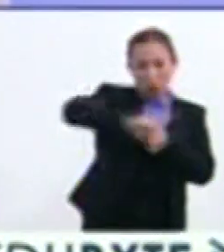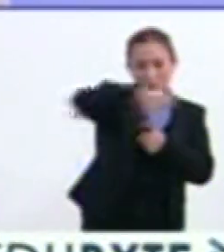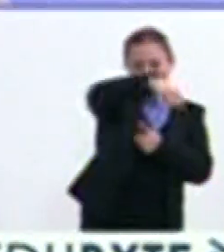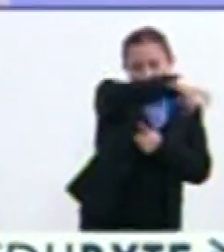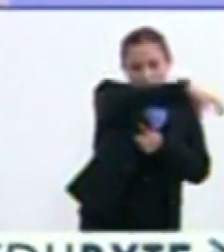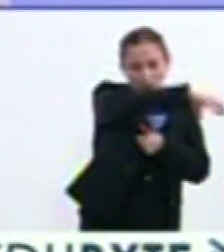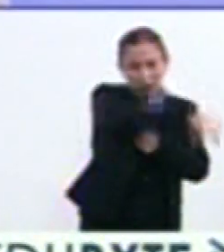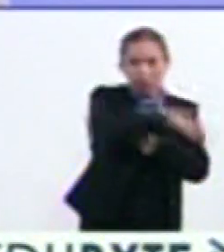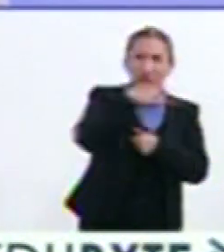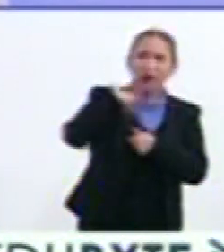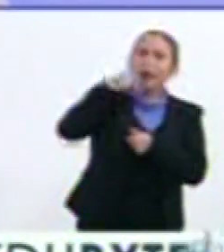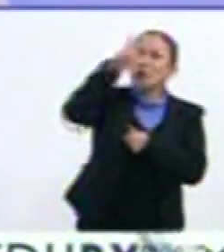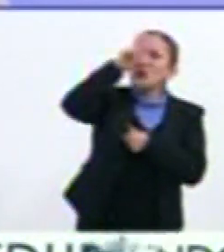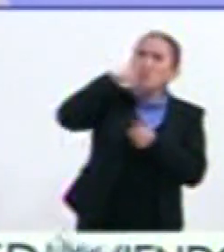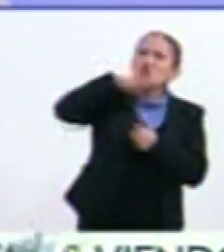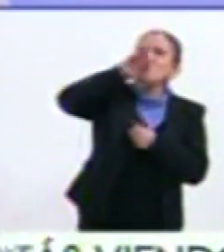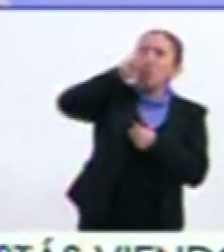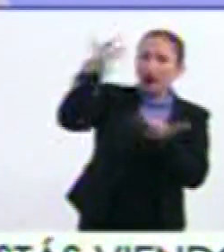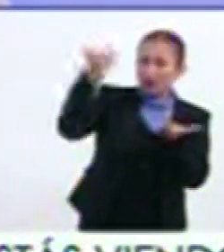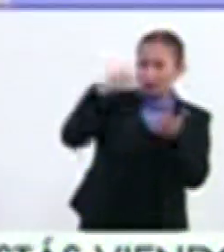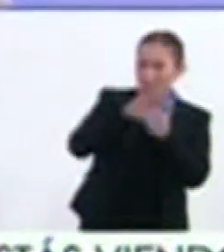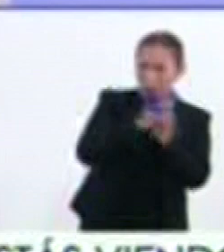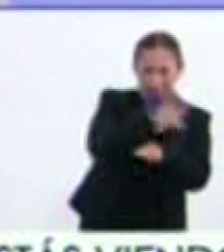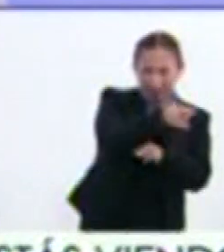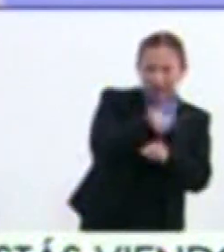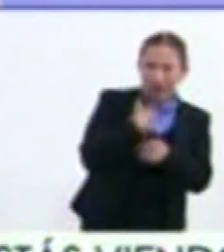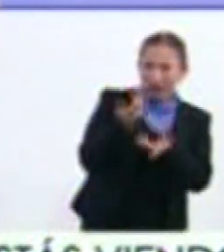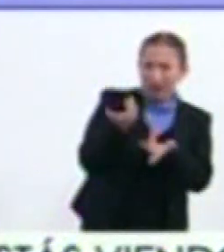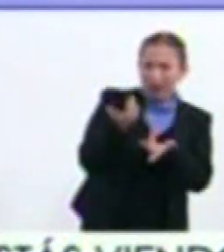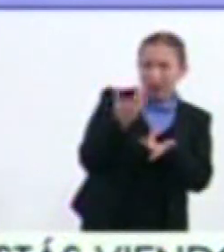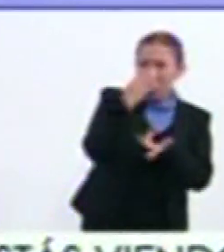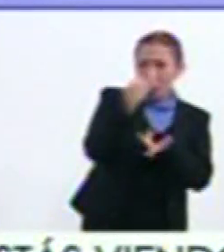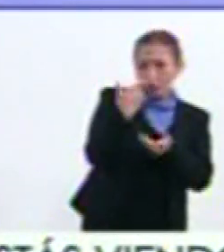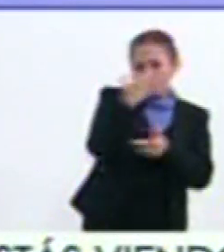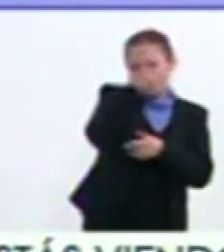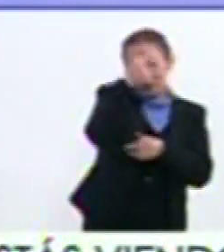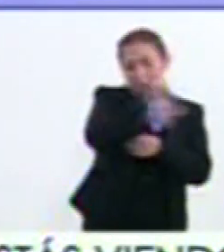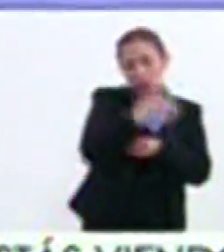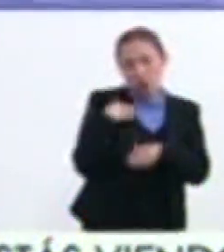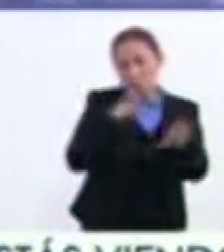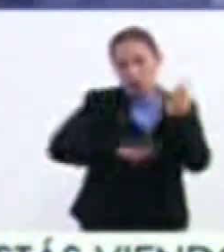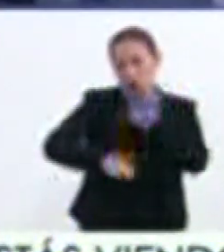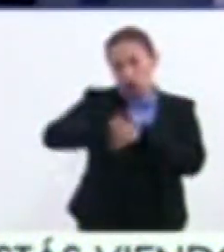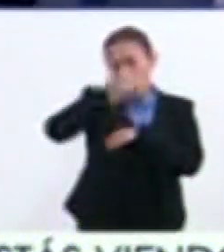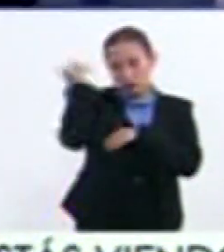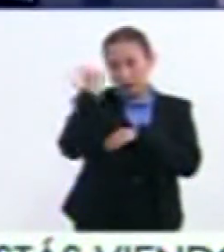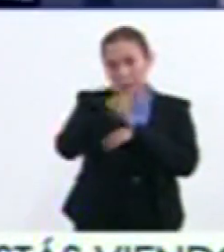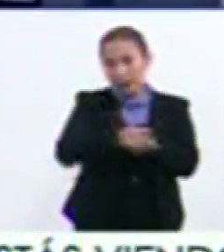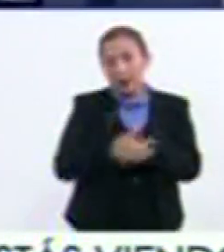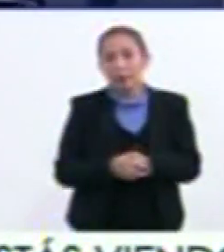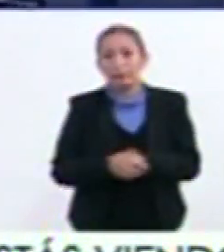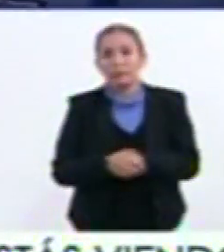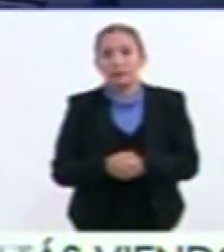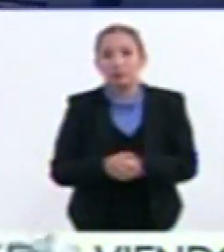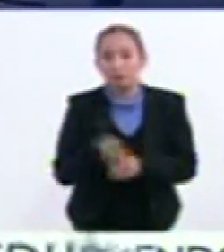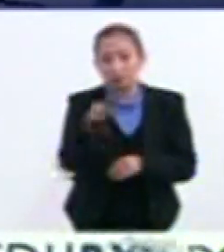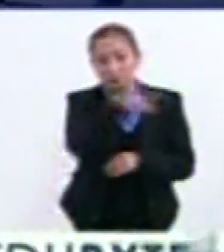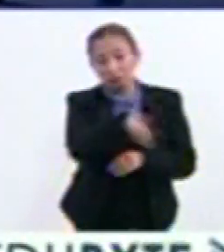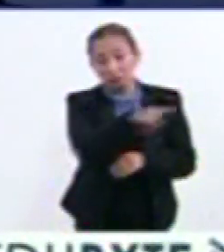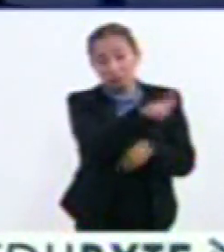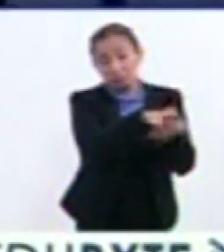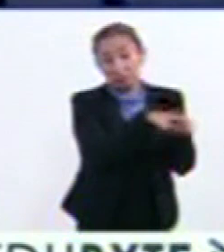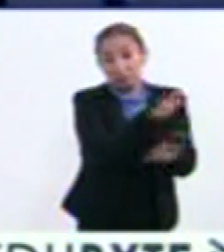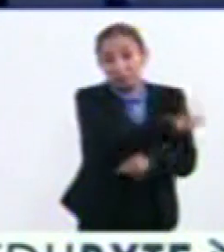¿Y qué le ahuyan a la luna? ¿Hay alguna explicación, doctor? Bueno, pues yo no sé mucho de ello No soy biólogo Pero ellos